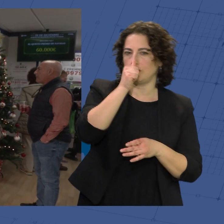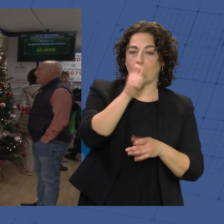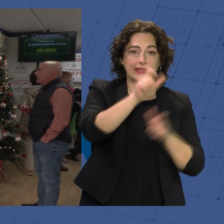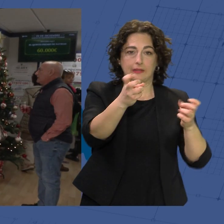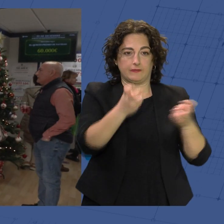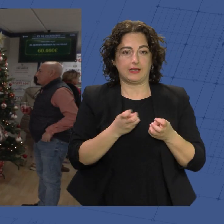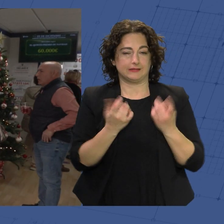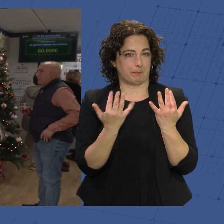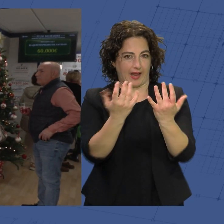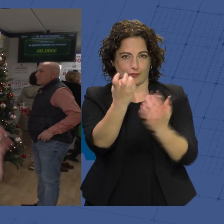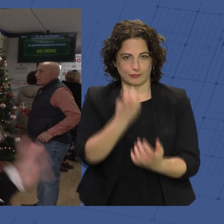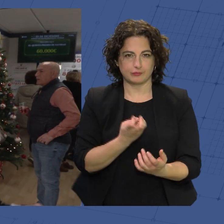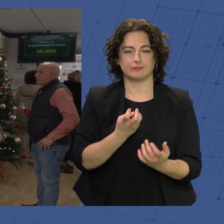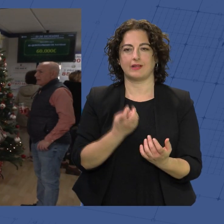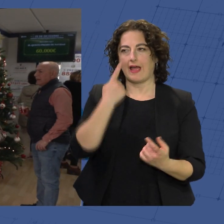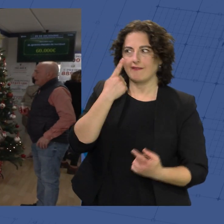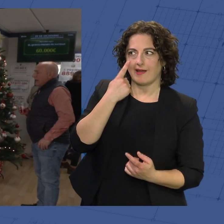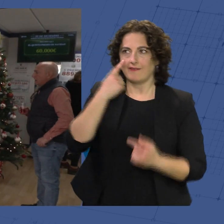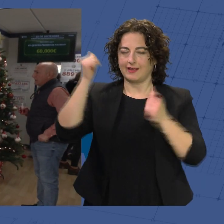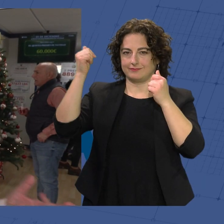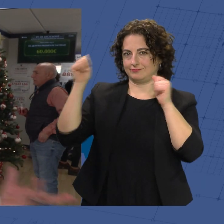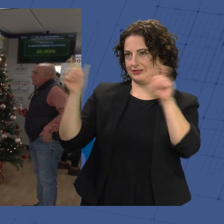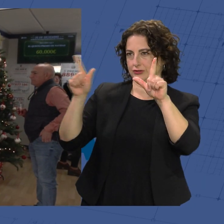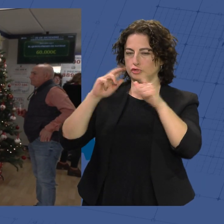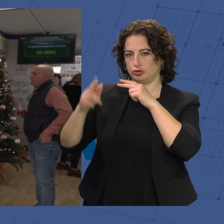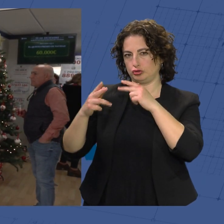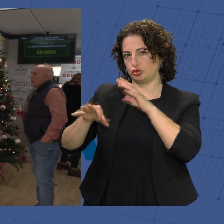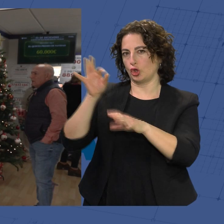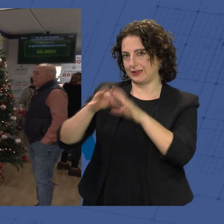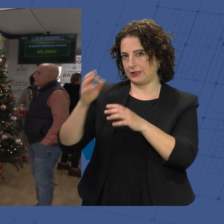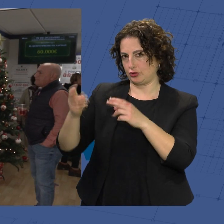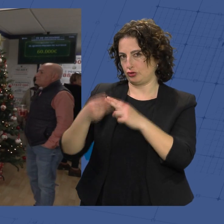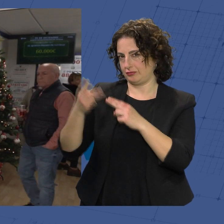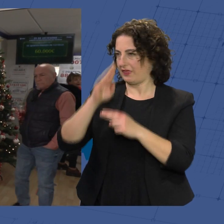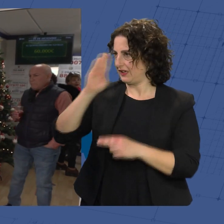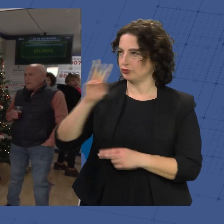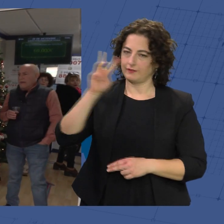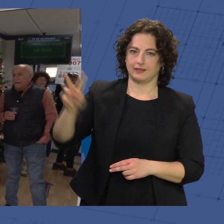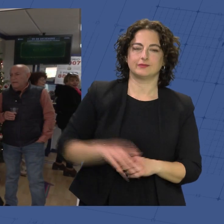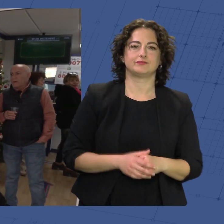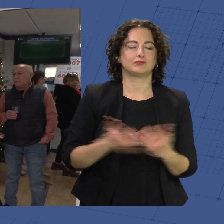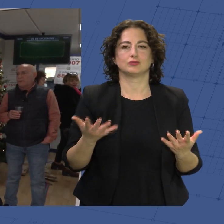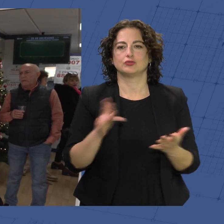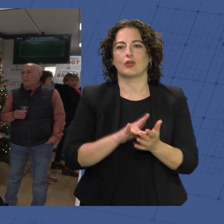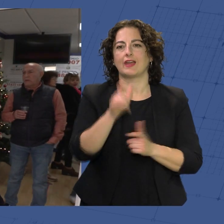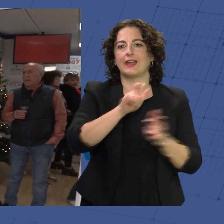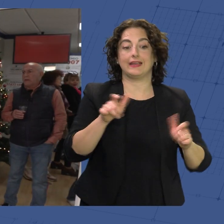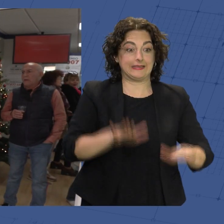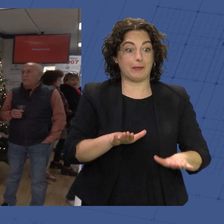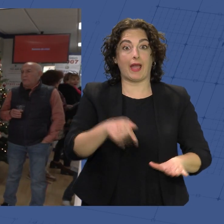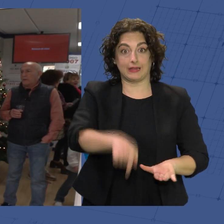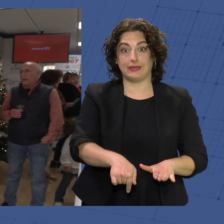desde que abrimos, a ver el sorteo en directo. Y entonces ha sido, gente que estaba aquí,